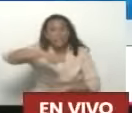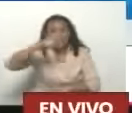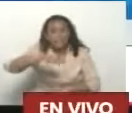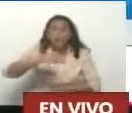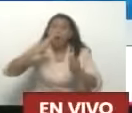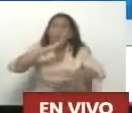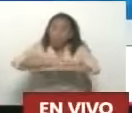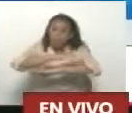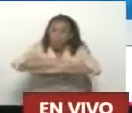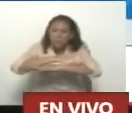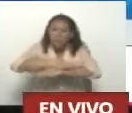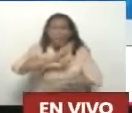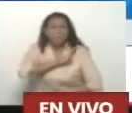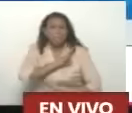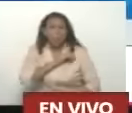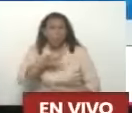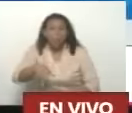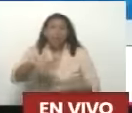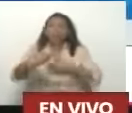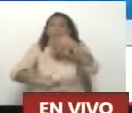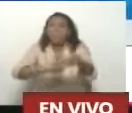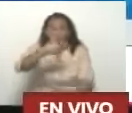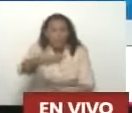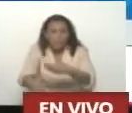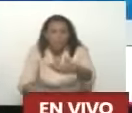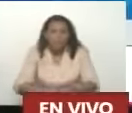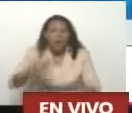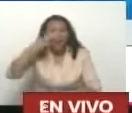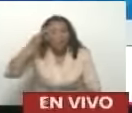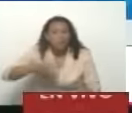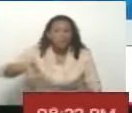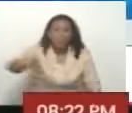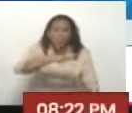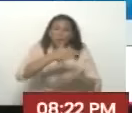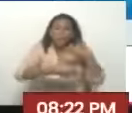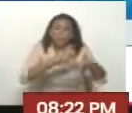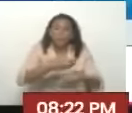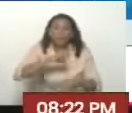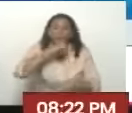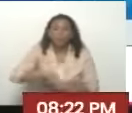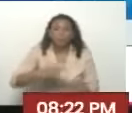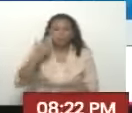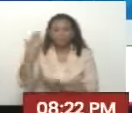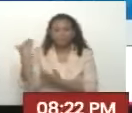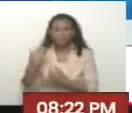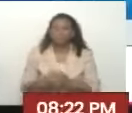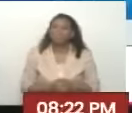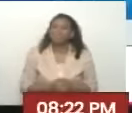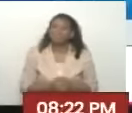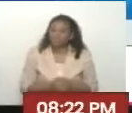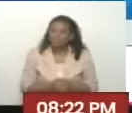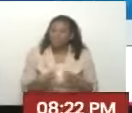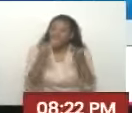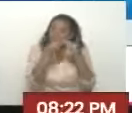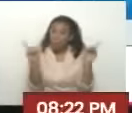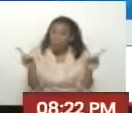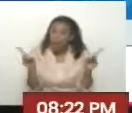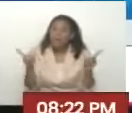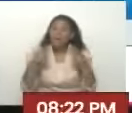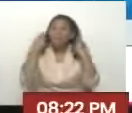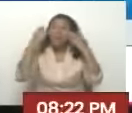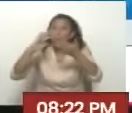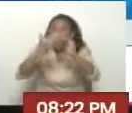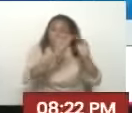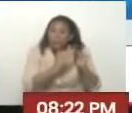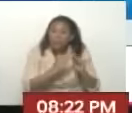su composición Eterna A medida Que estos sean requeridos Por los procesos Históricos La democracia Popular